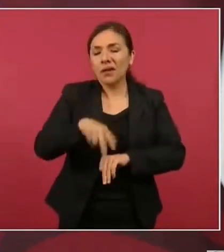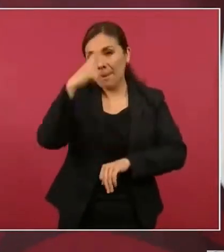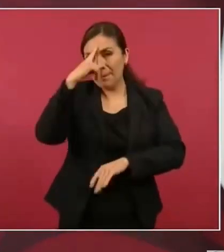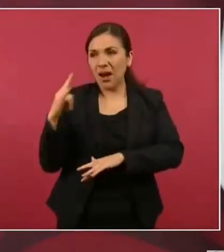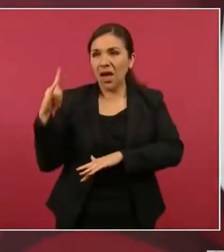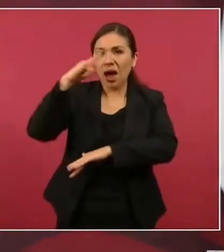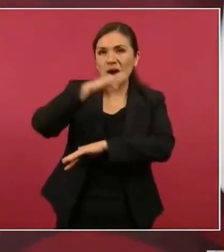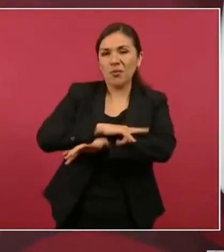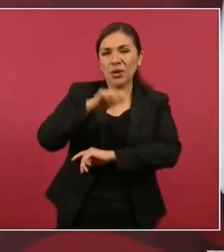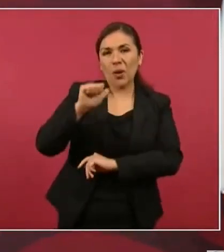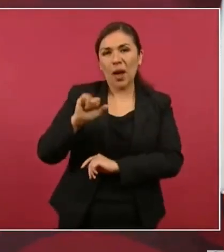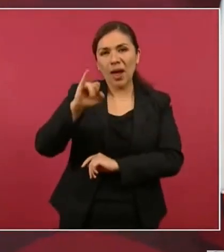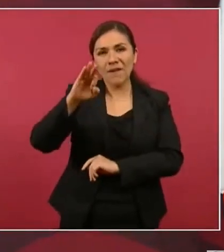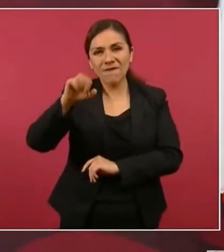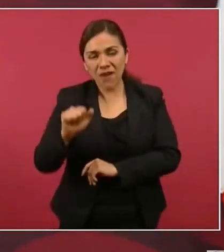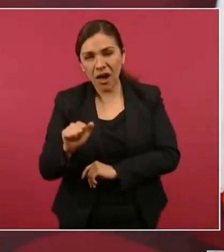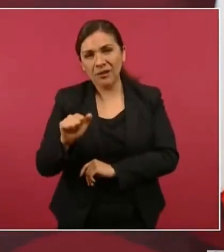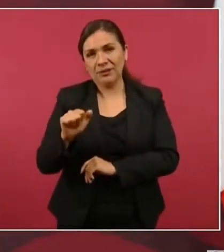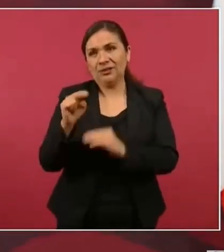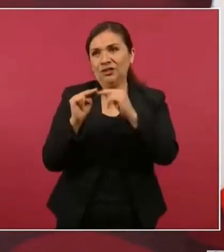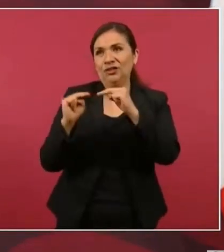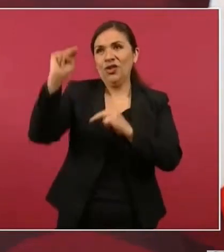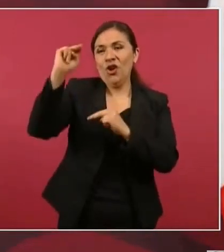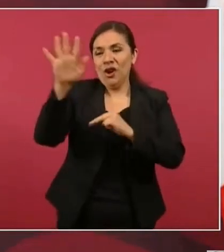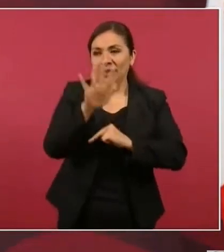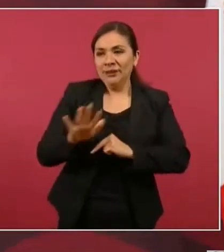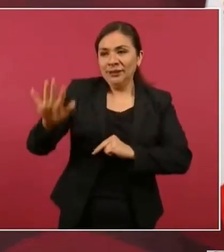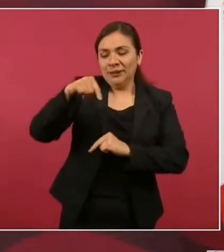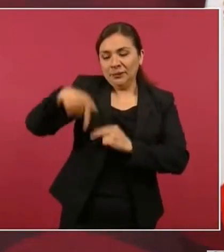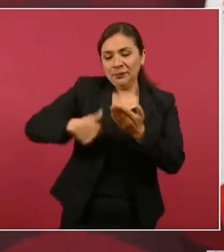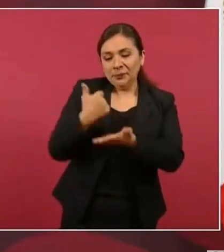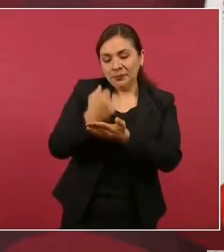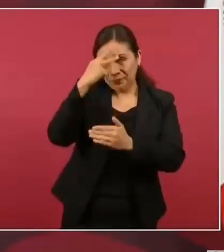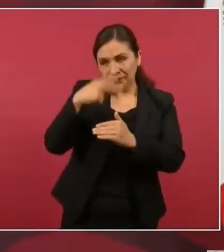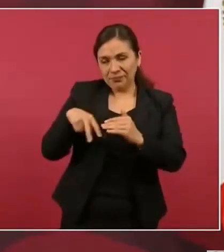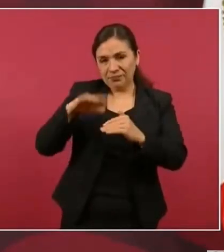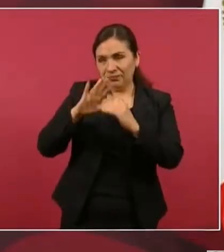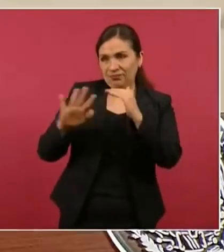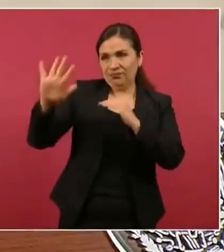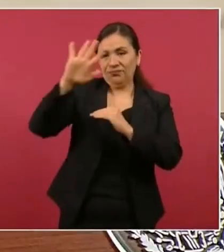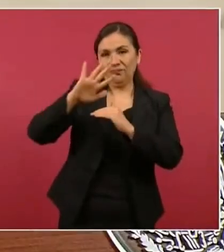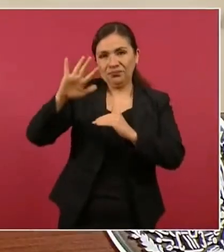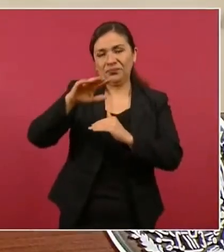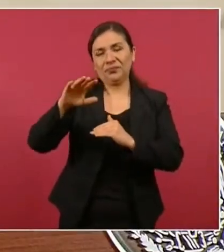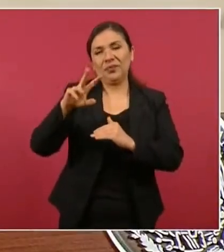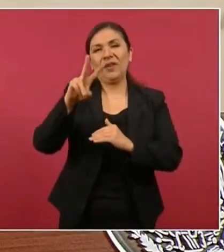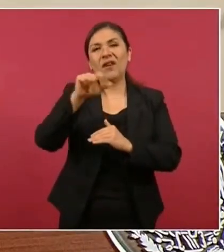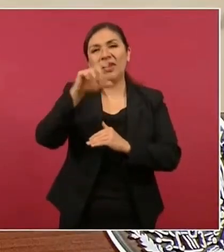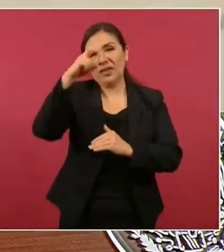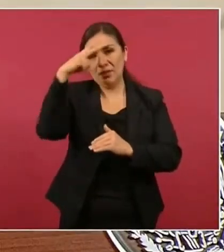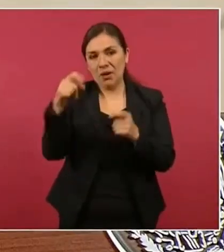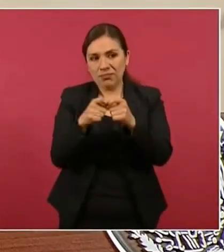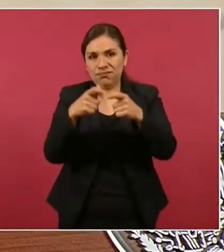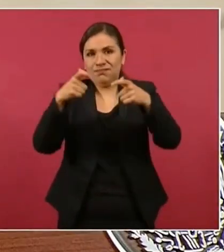aeropuerto Felipe Ángeles hacia el norte de la ciudad o del Valle de México.